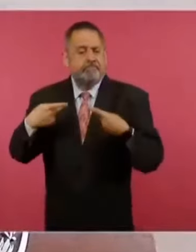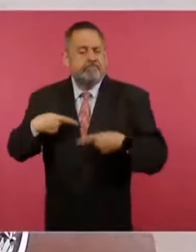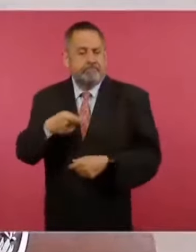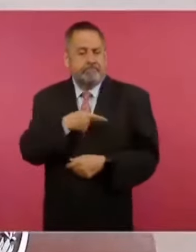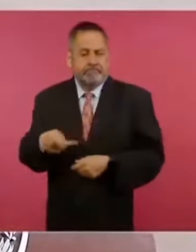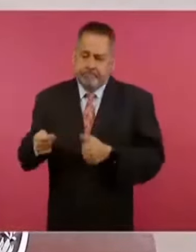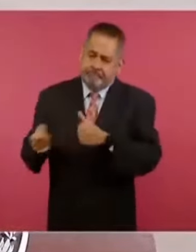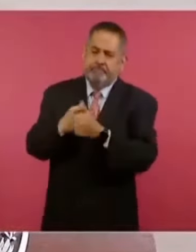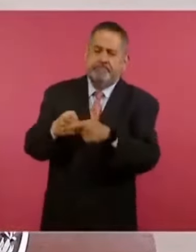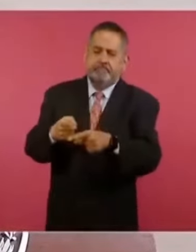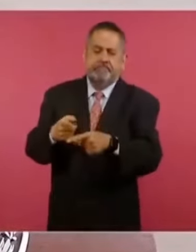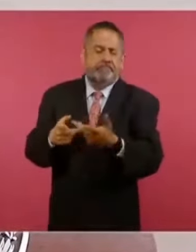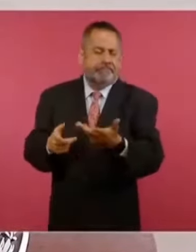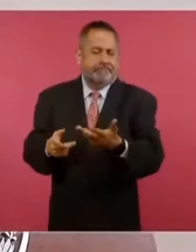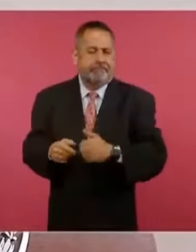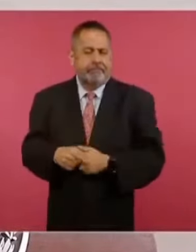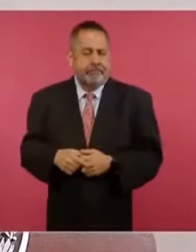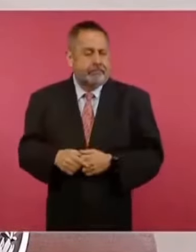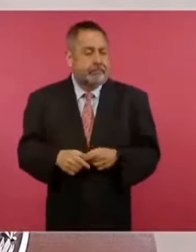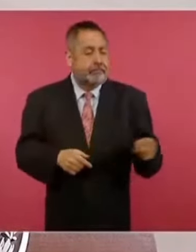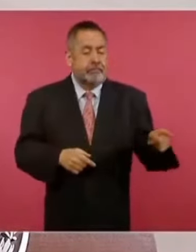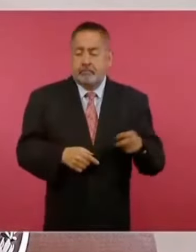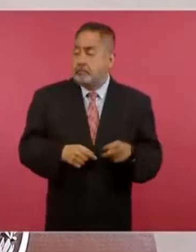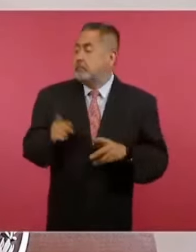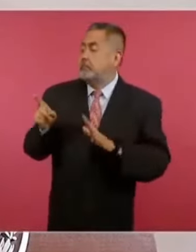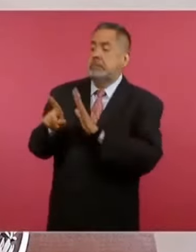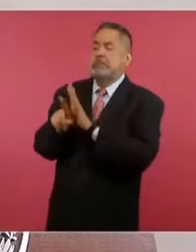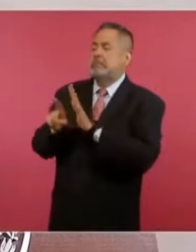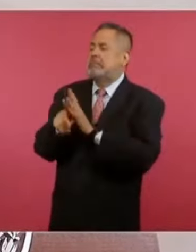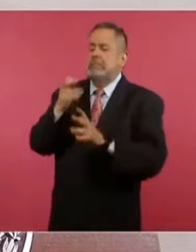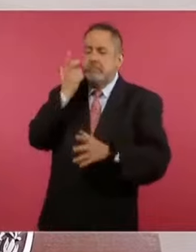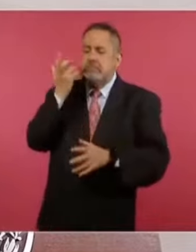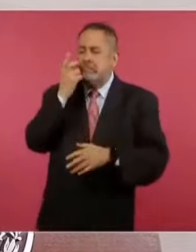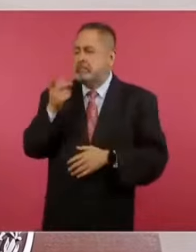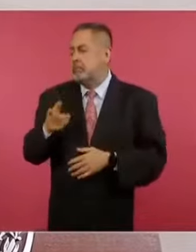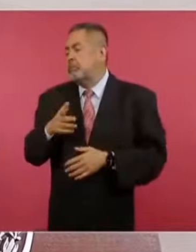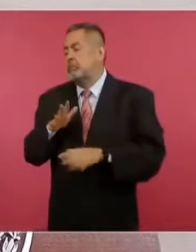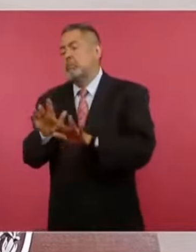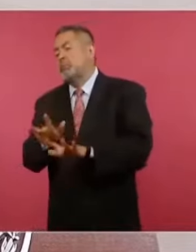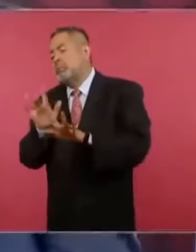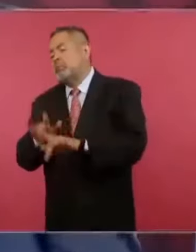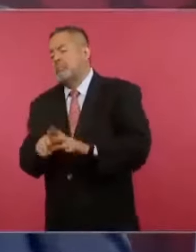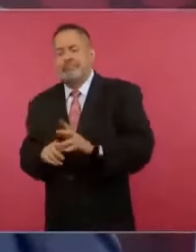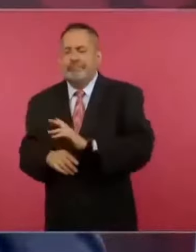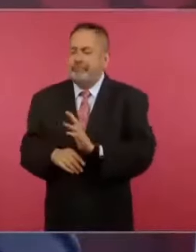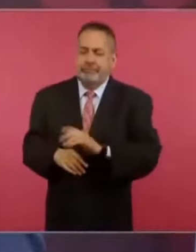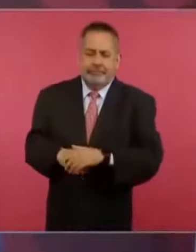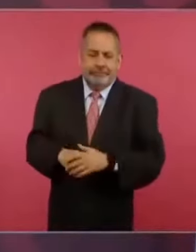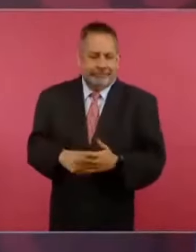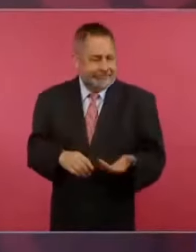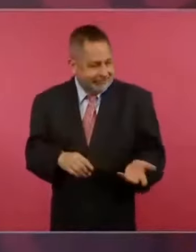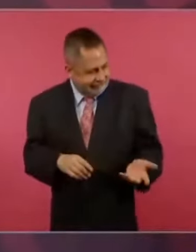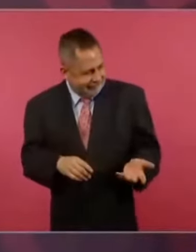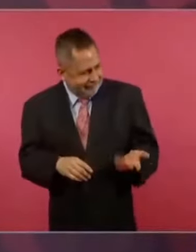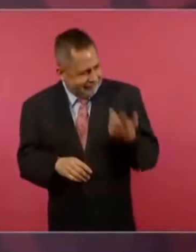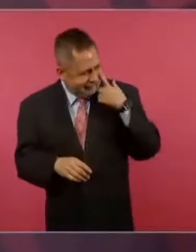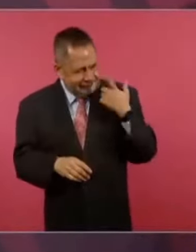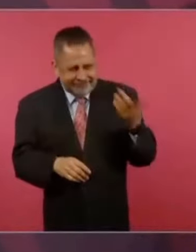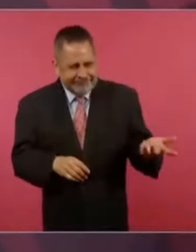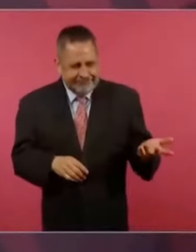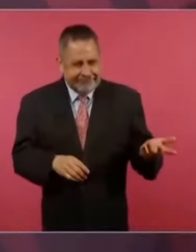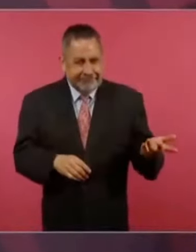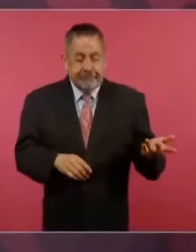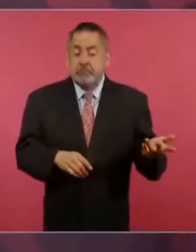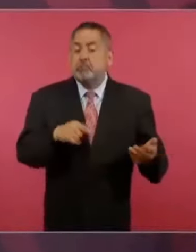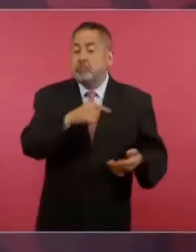Ya no hablan de populismo ni de paternalismo, hablan de que